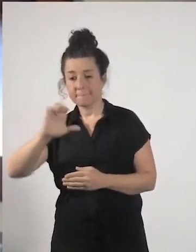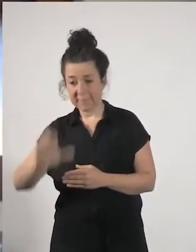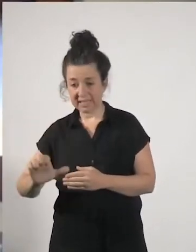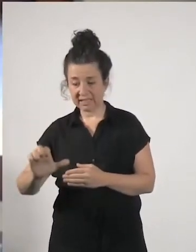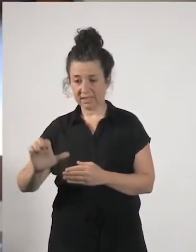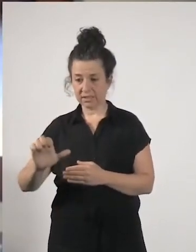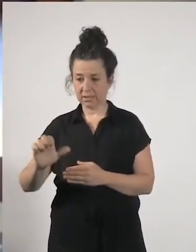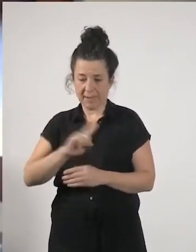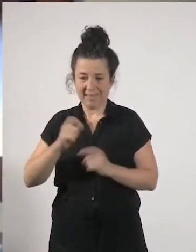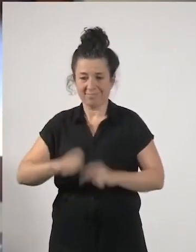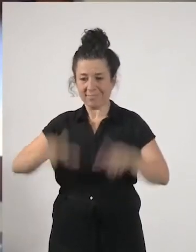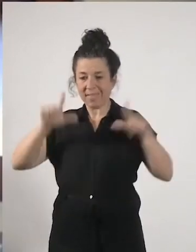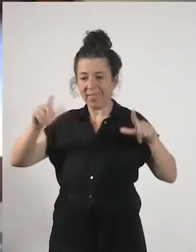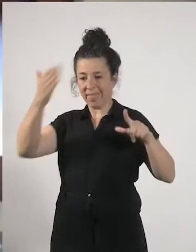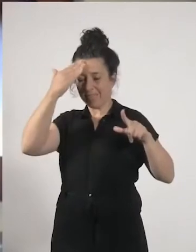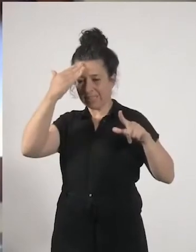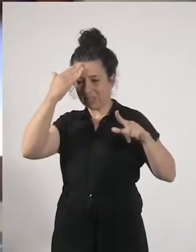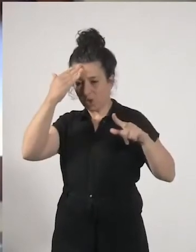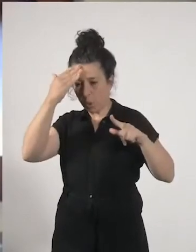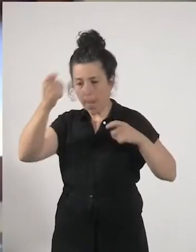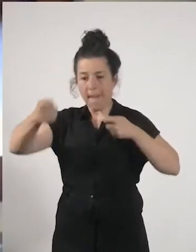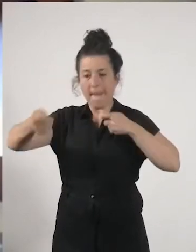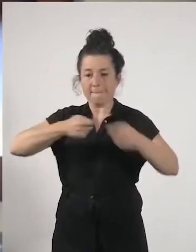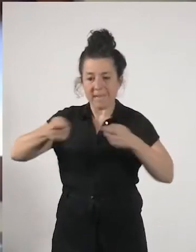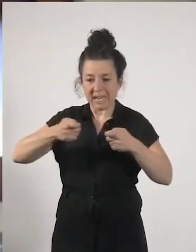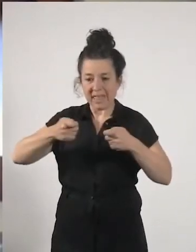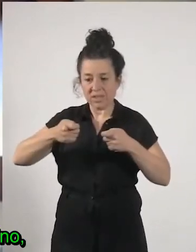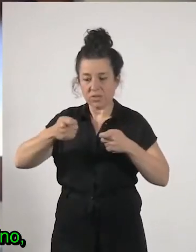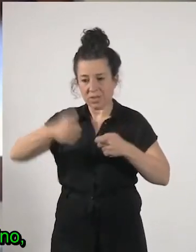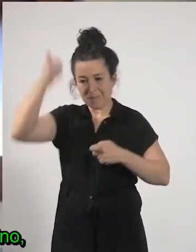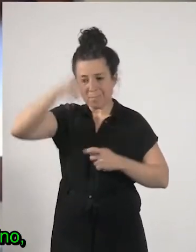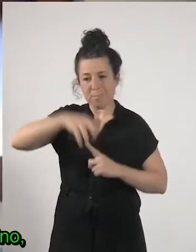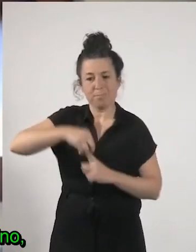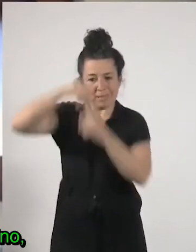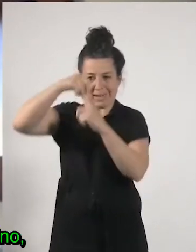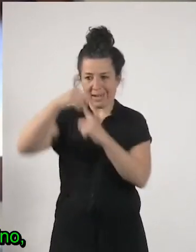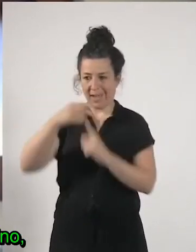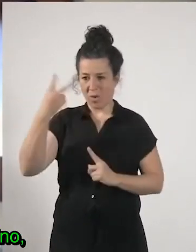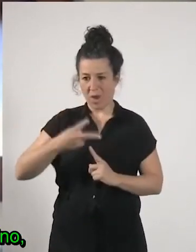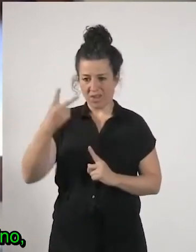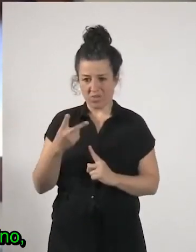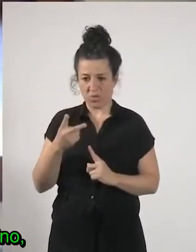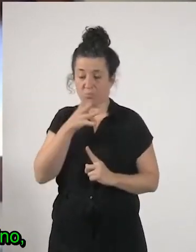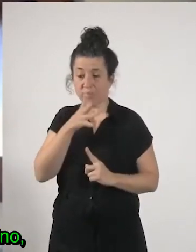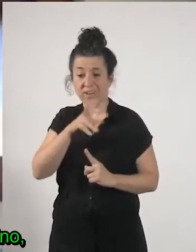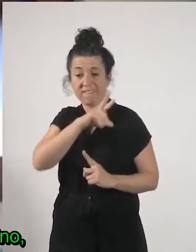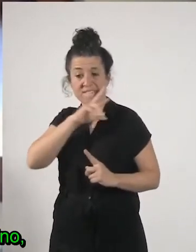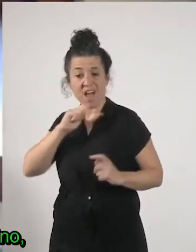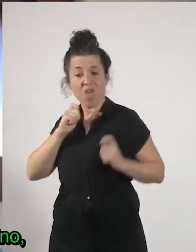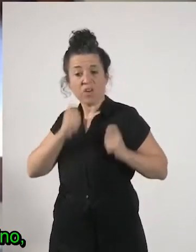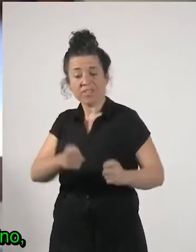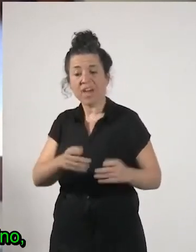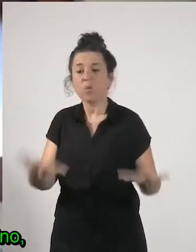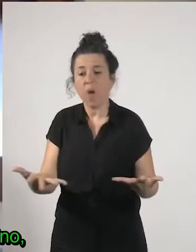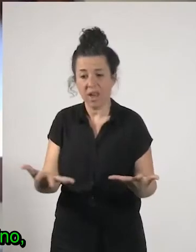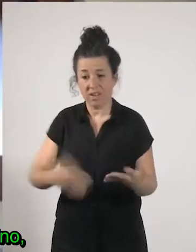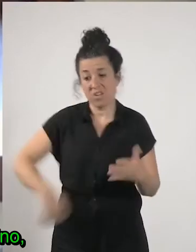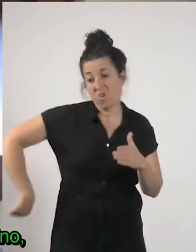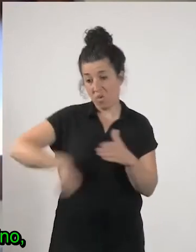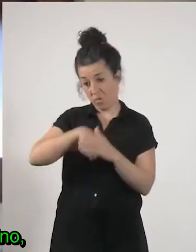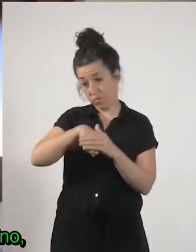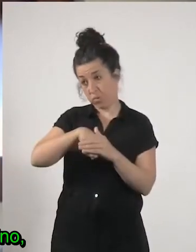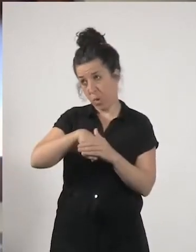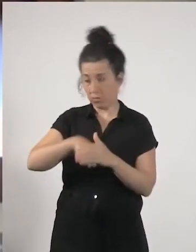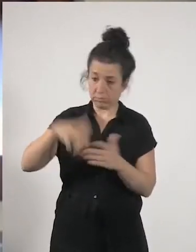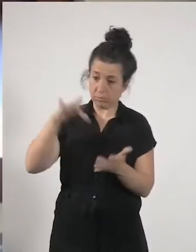los mercados y el patriarcado porque se está valorando pues mira el fútbol es un el fútbol que es